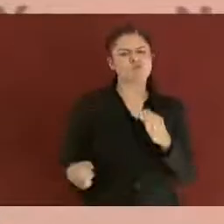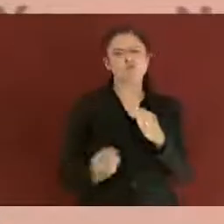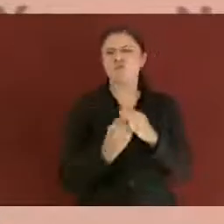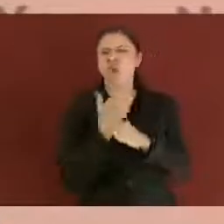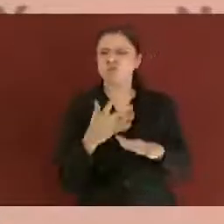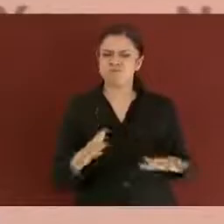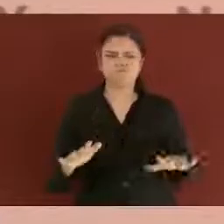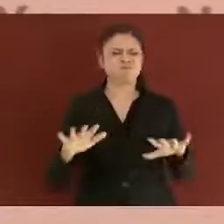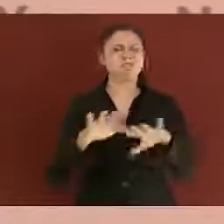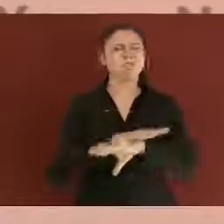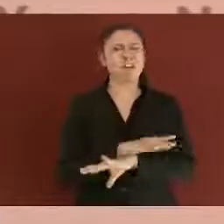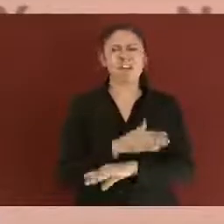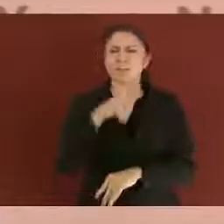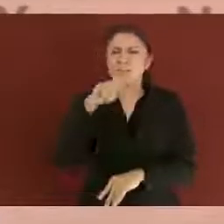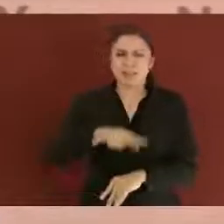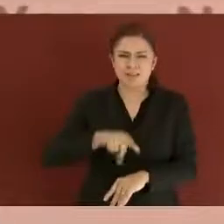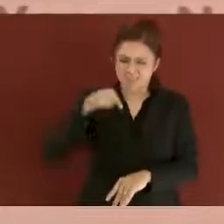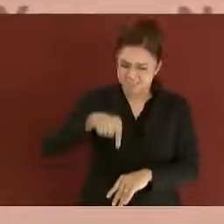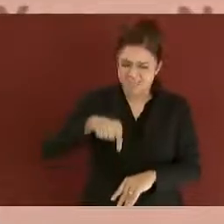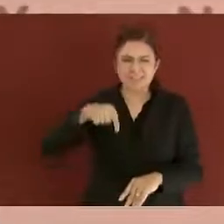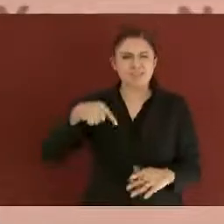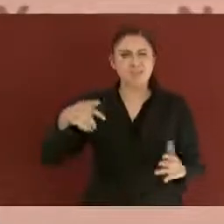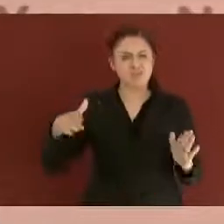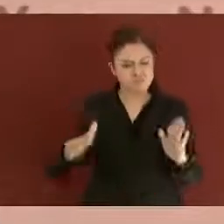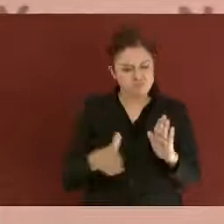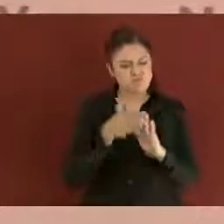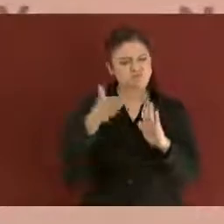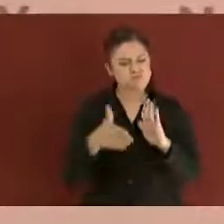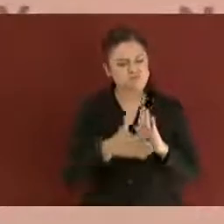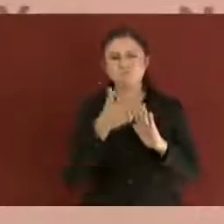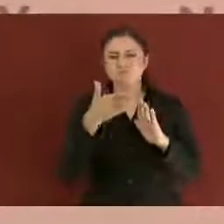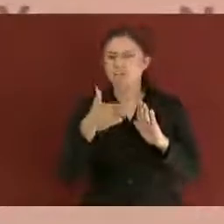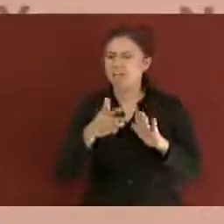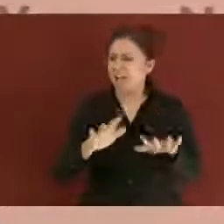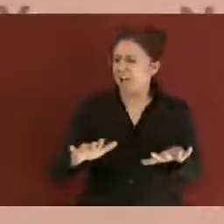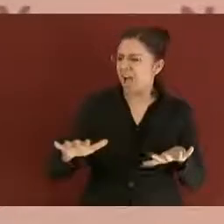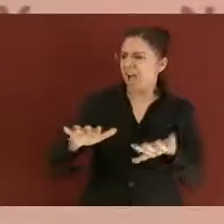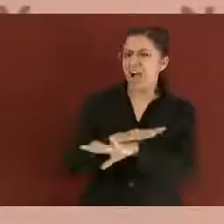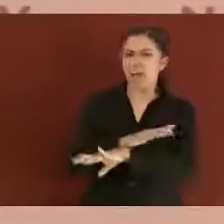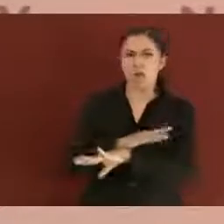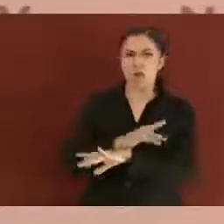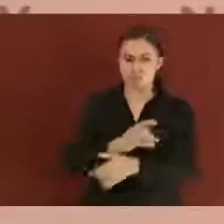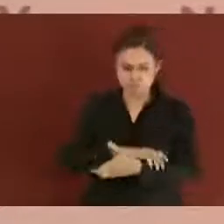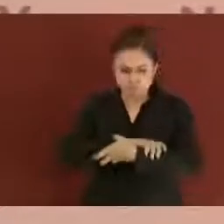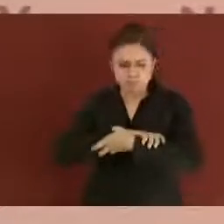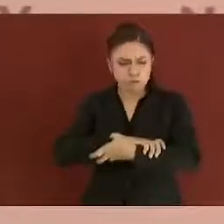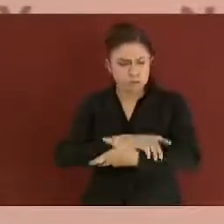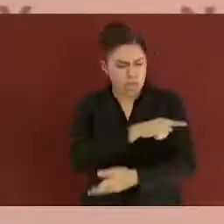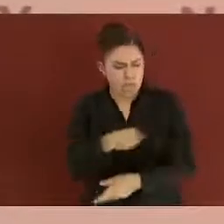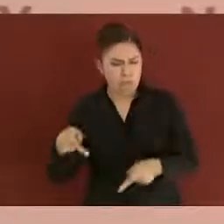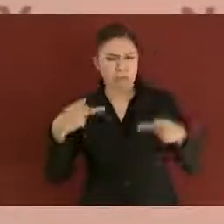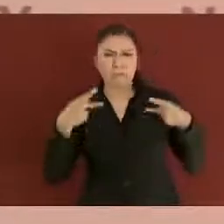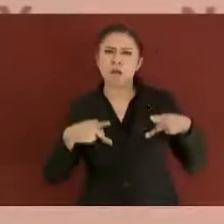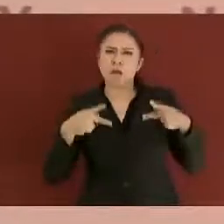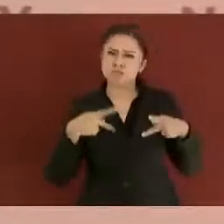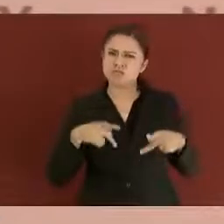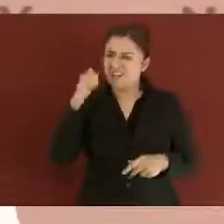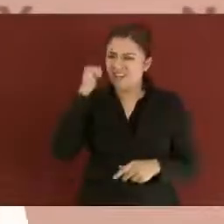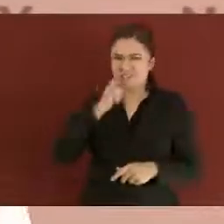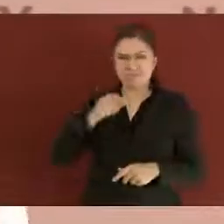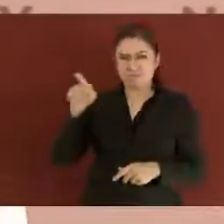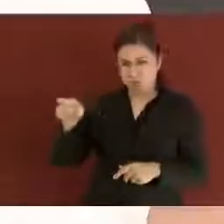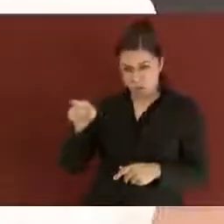aquí, del lado de los ciudadanos y sus causas, siga teniendo siempre el respaldo de su gobierno. Que la